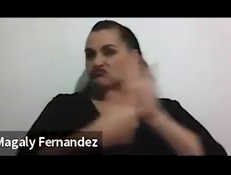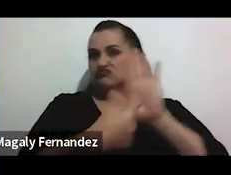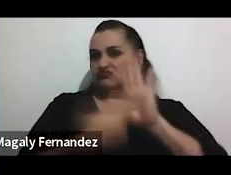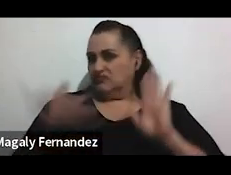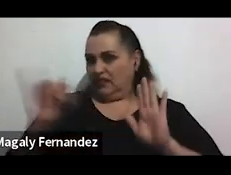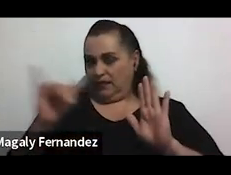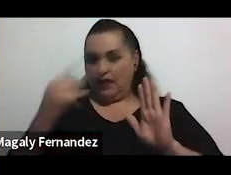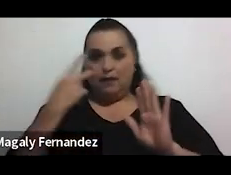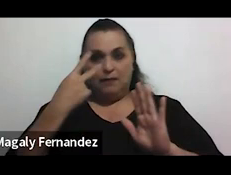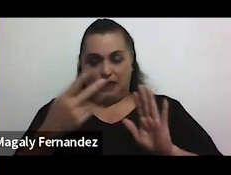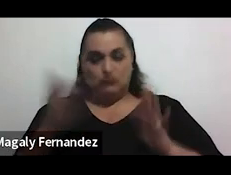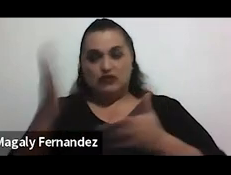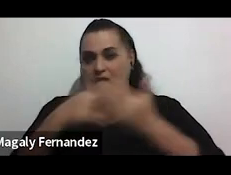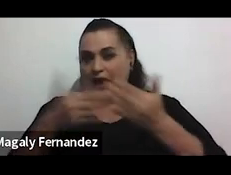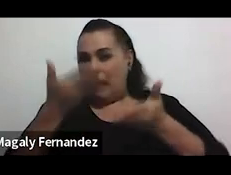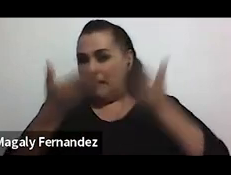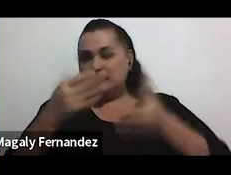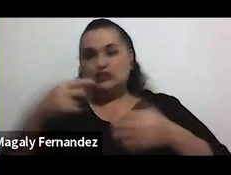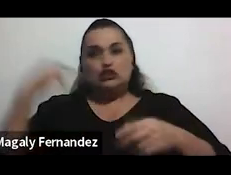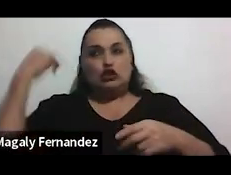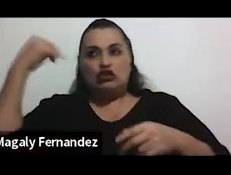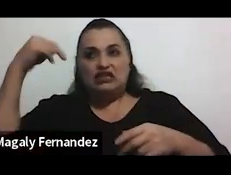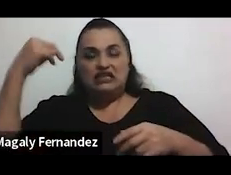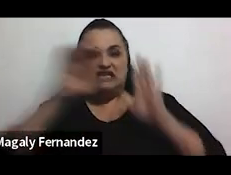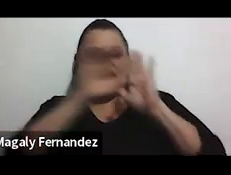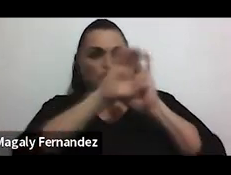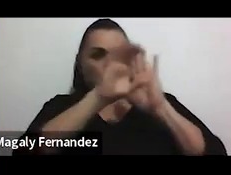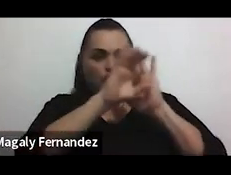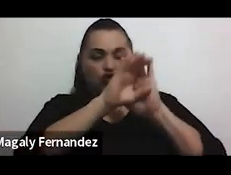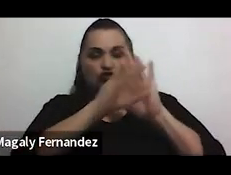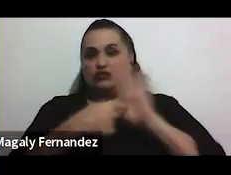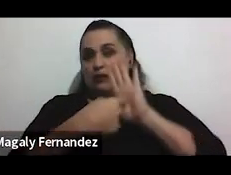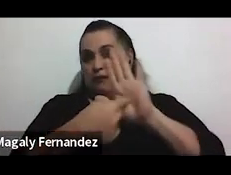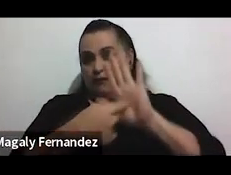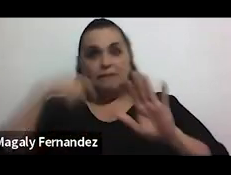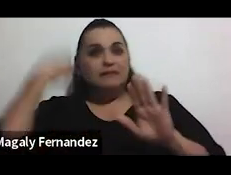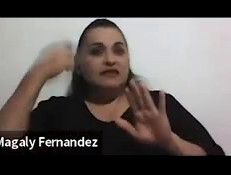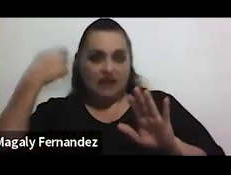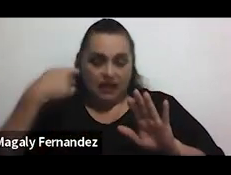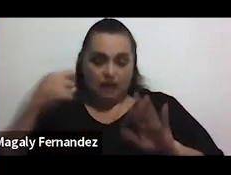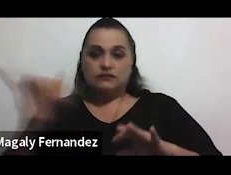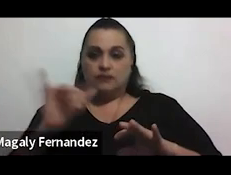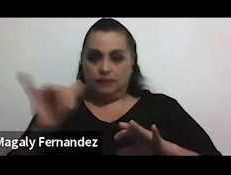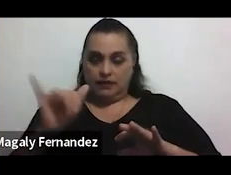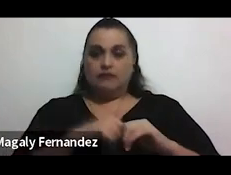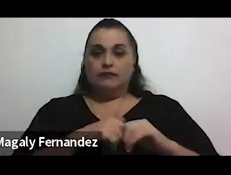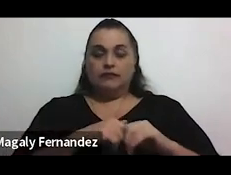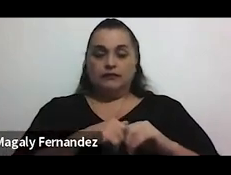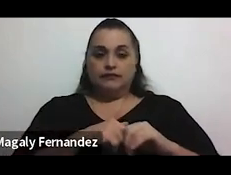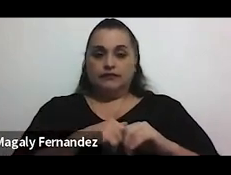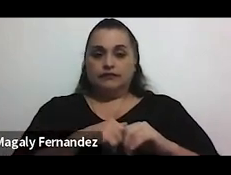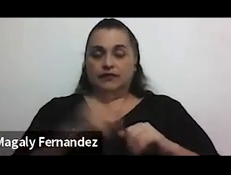lo que hemos visto a veces en noticias donde sacan fotografías de una persona, incluso videos mientras está